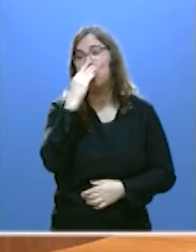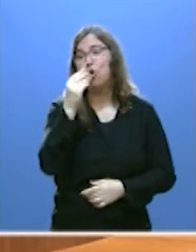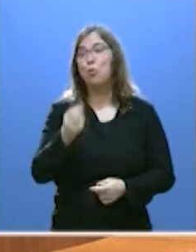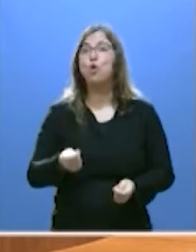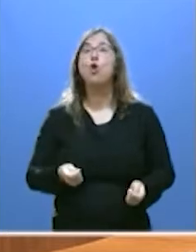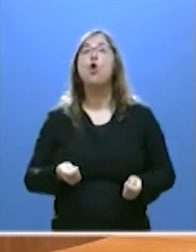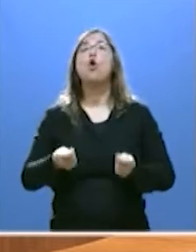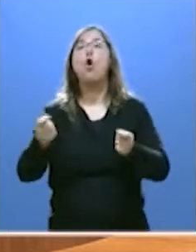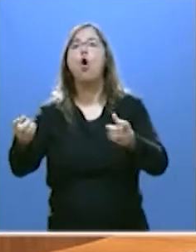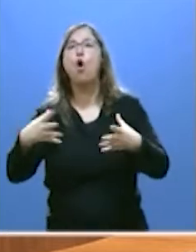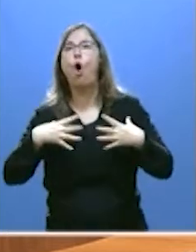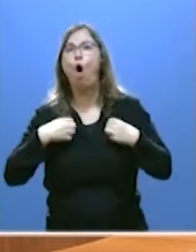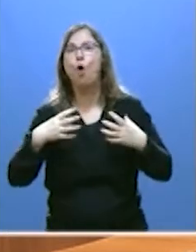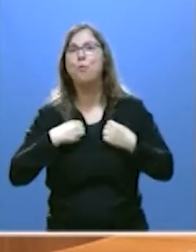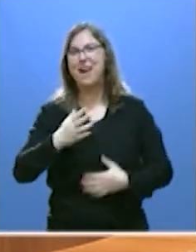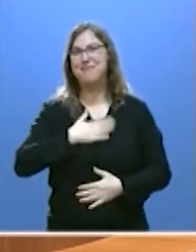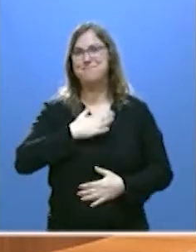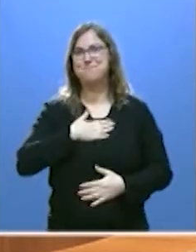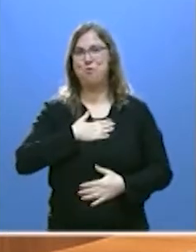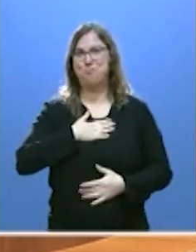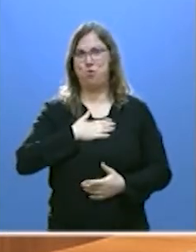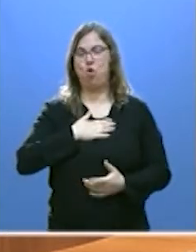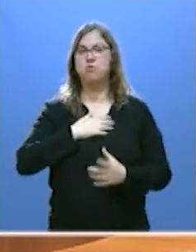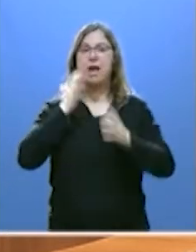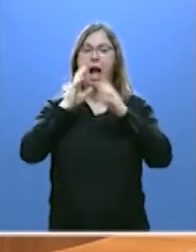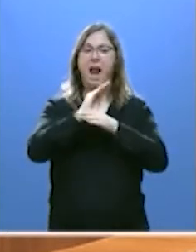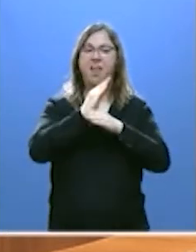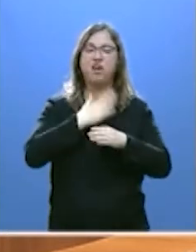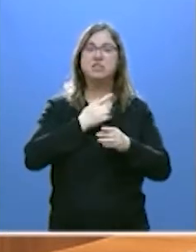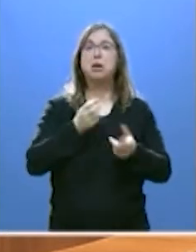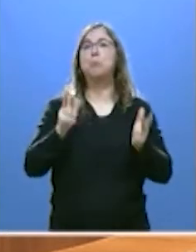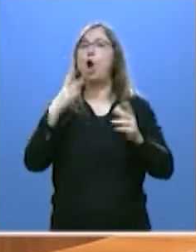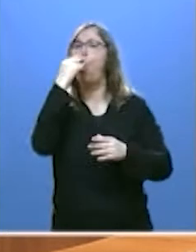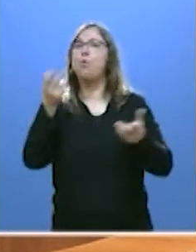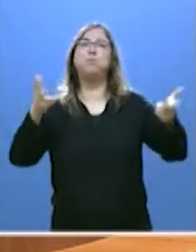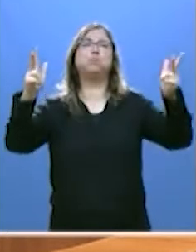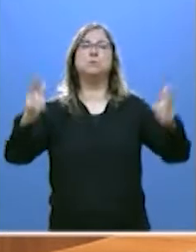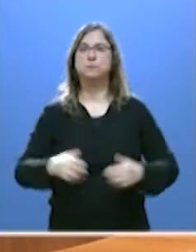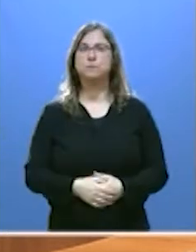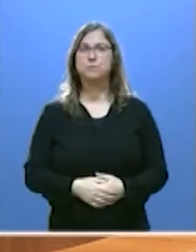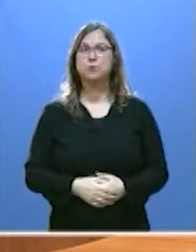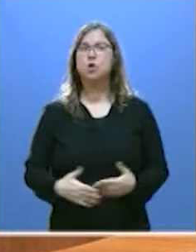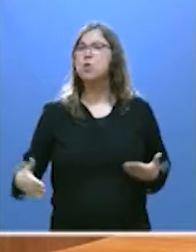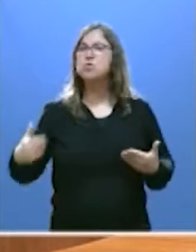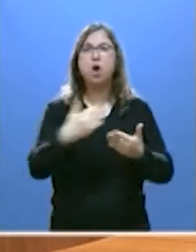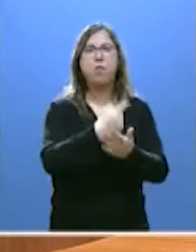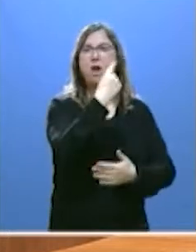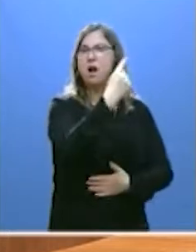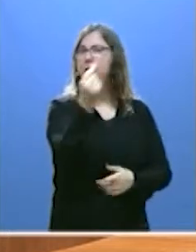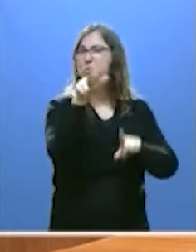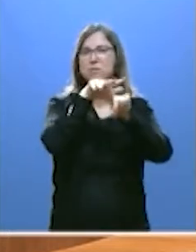ovejas de los ganaderos de Castilla y León. En todas y cada una de estas